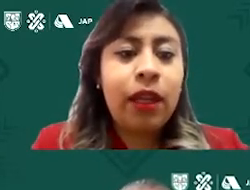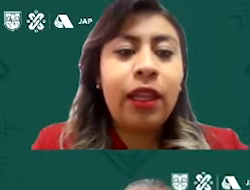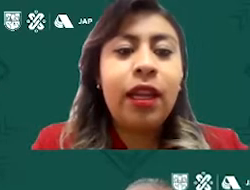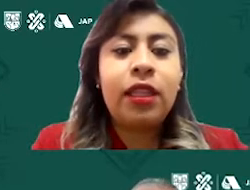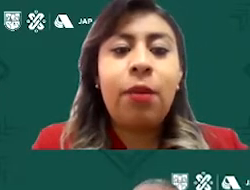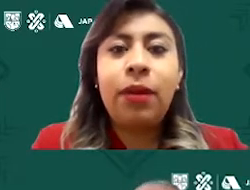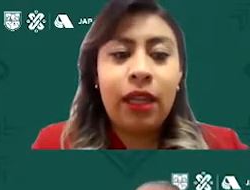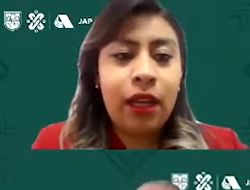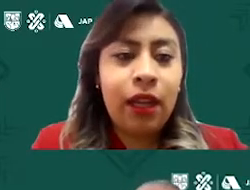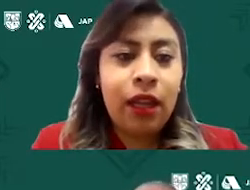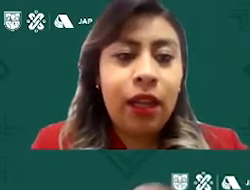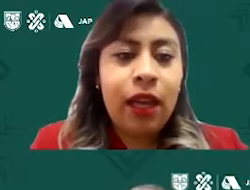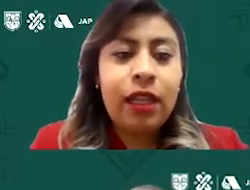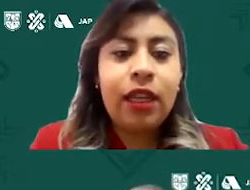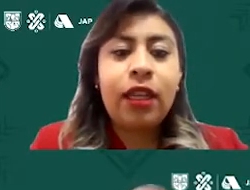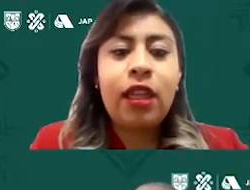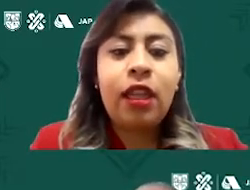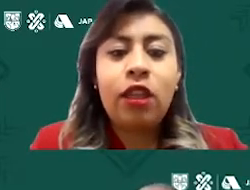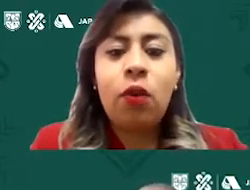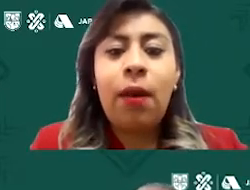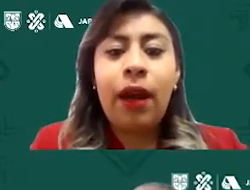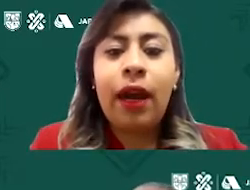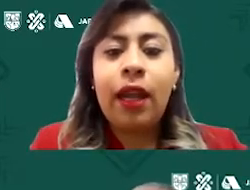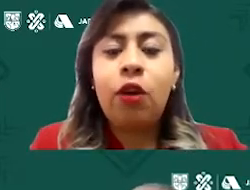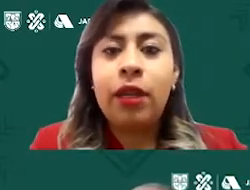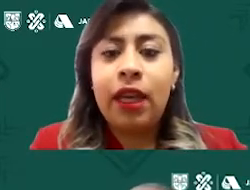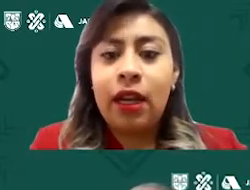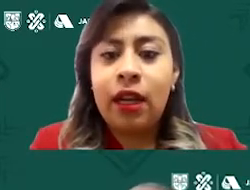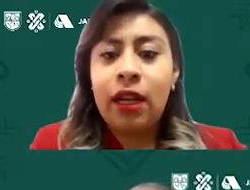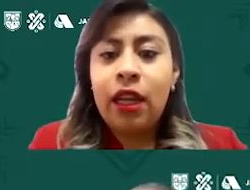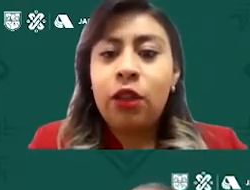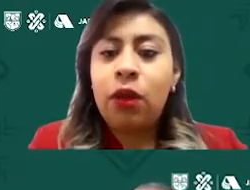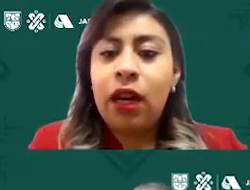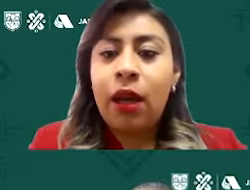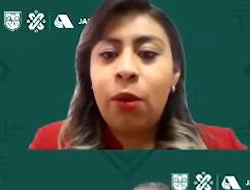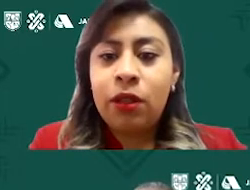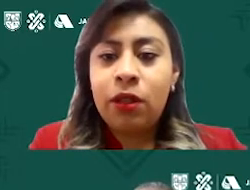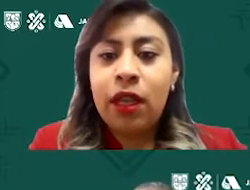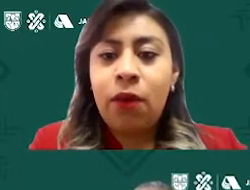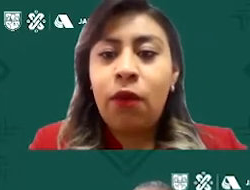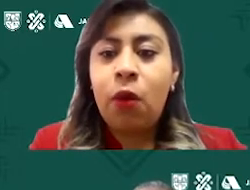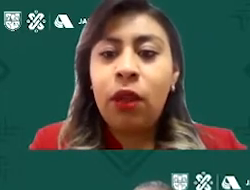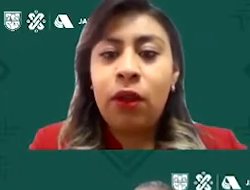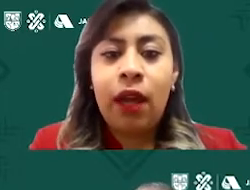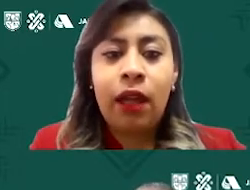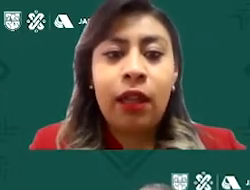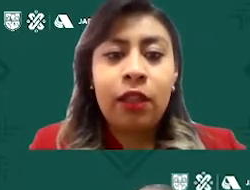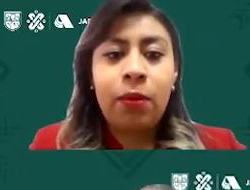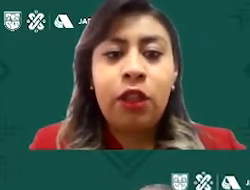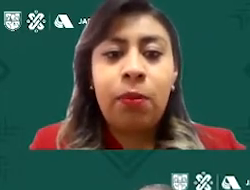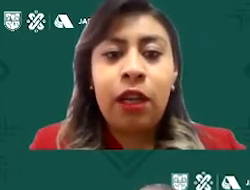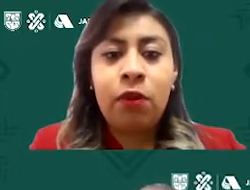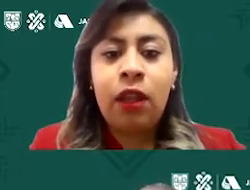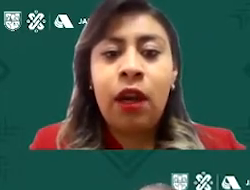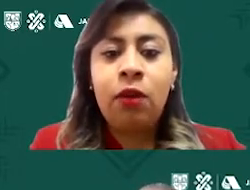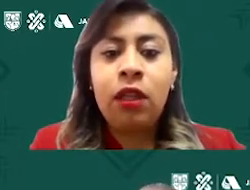acompaña Virginia Lezama Becerril. Es egresada de la Escuela Bancaria y Comercial. En su carrera profesional fue auditora en el